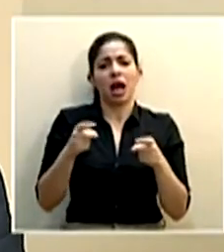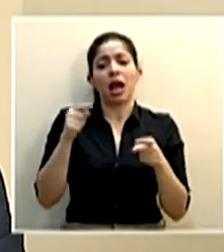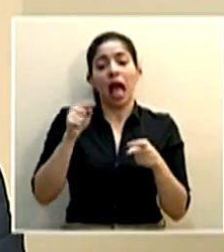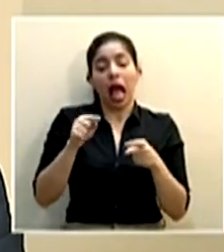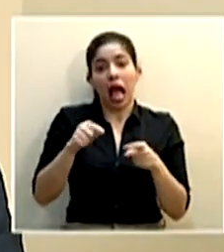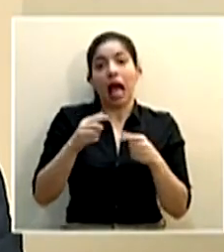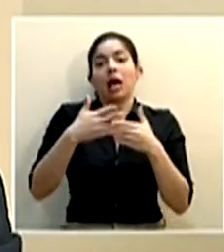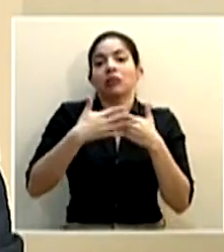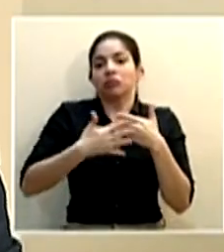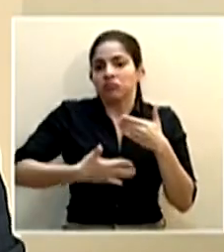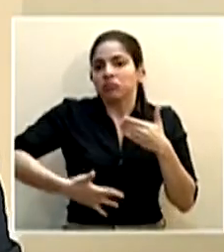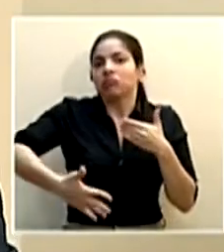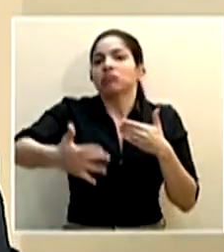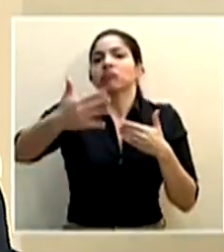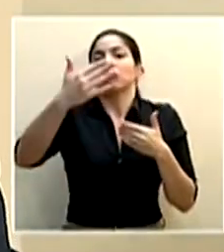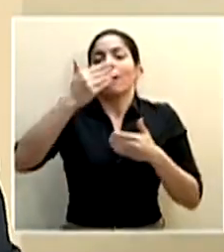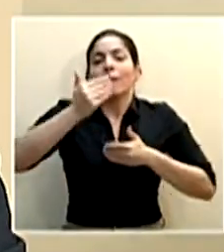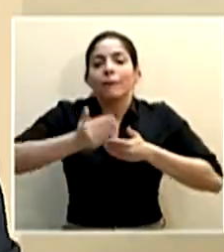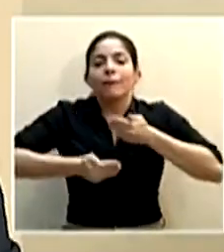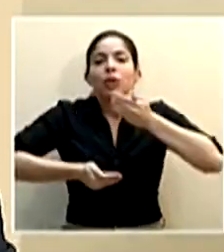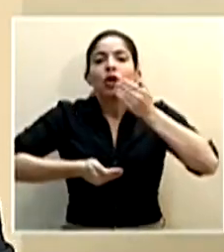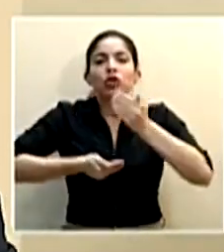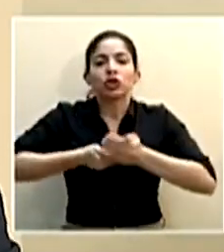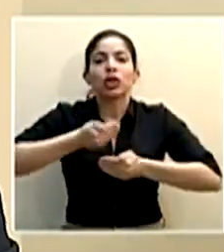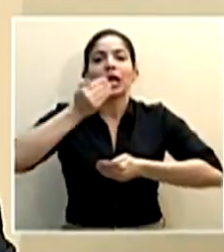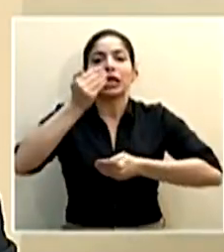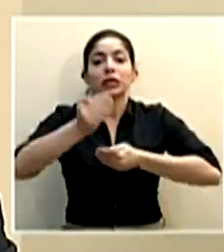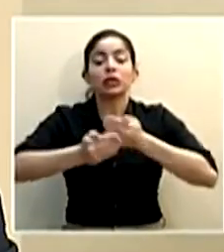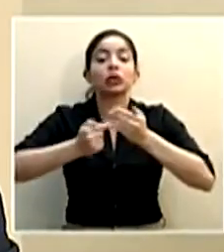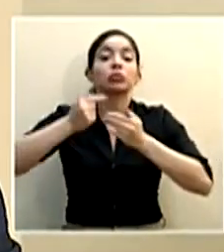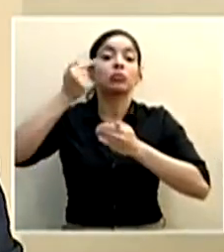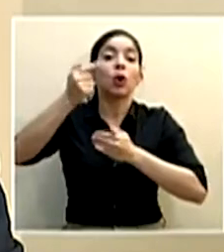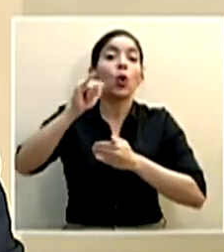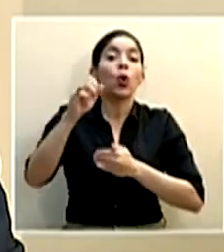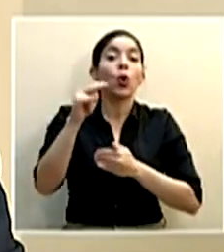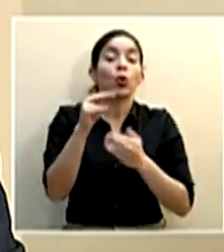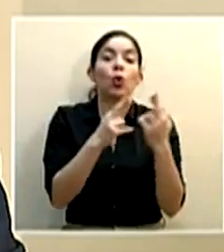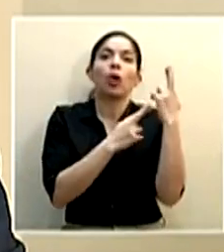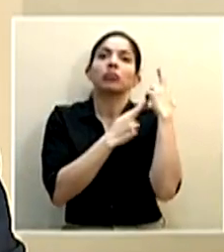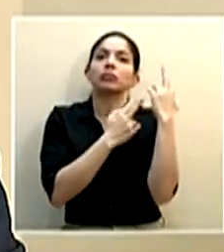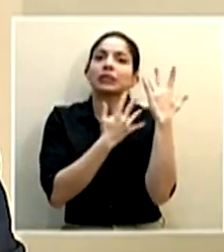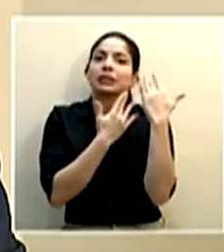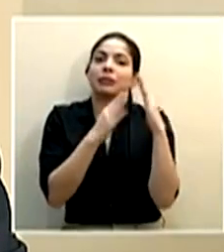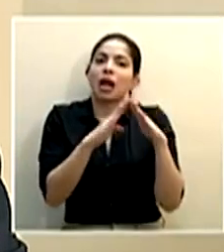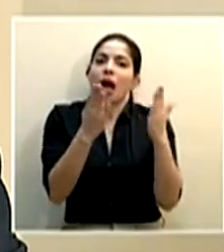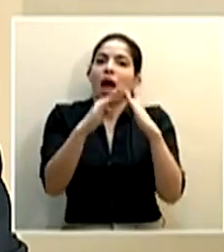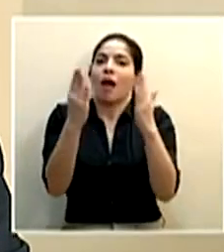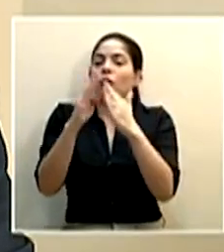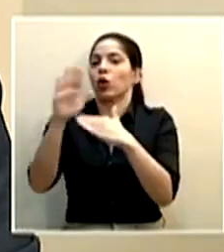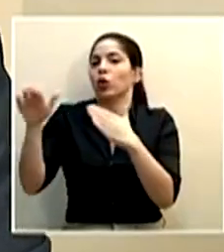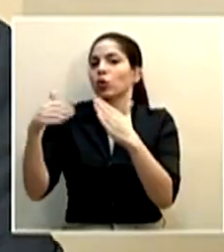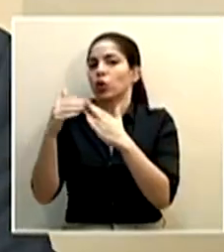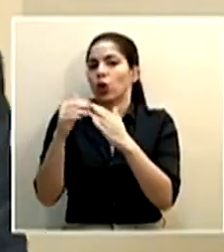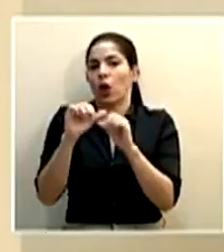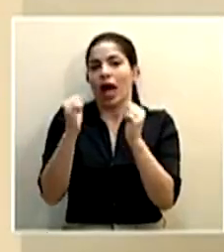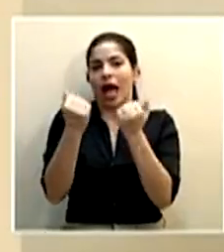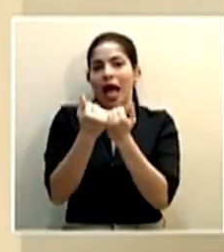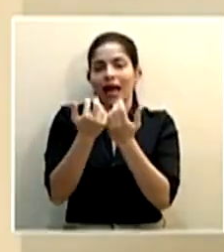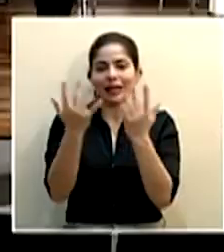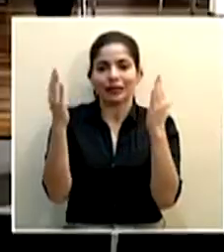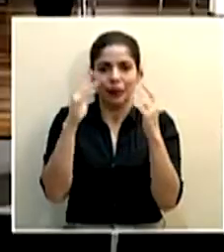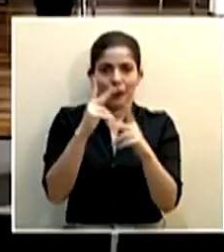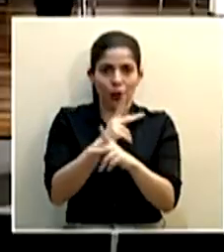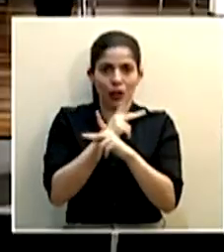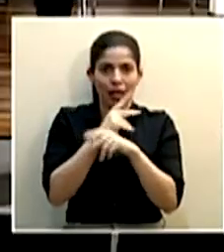hacia adelante en un proceso en donde para junio esperamos abrir todo el resto de las áreas inversas protegidas Ministro